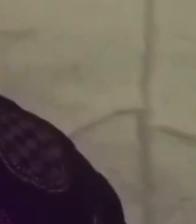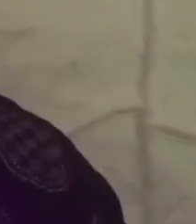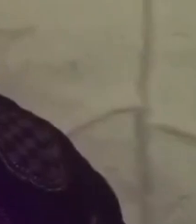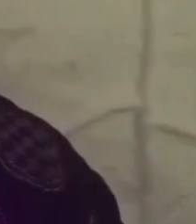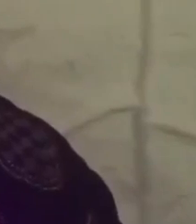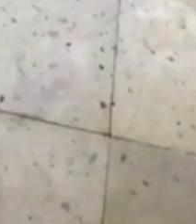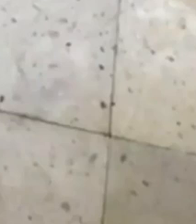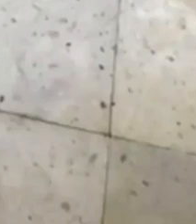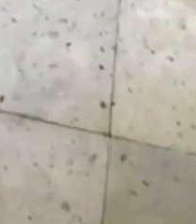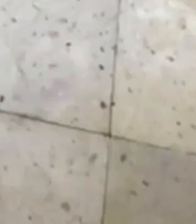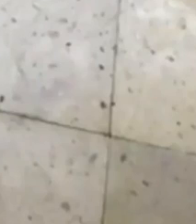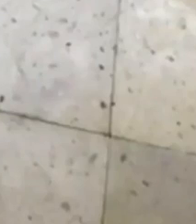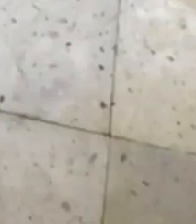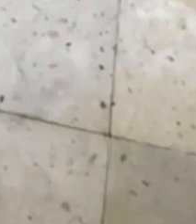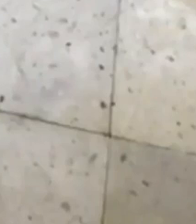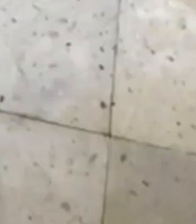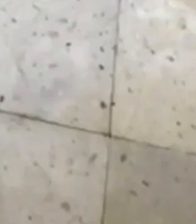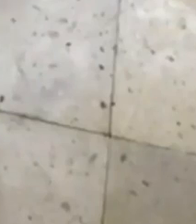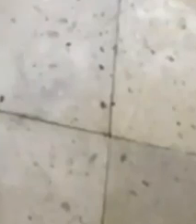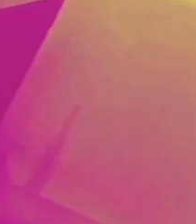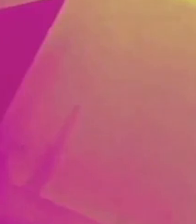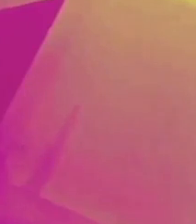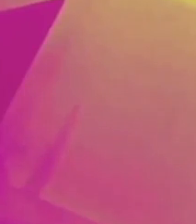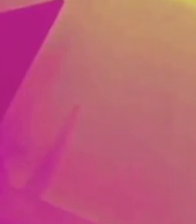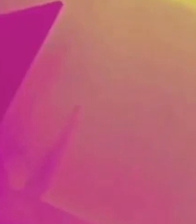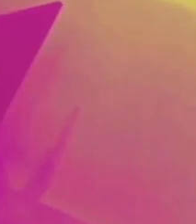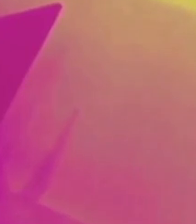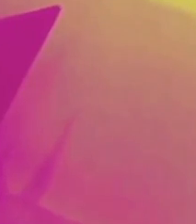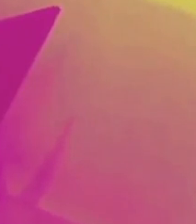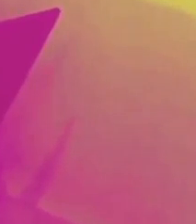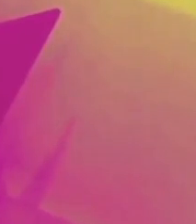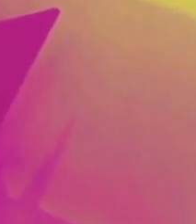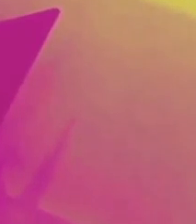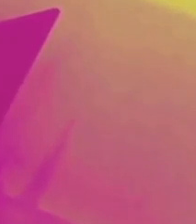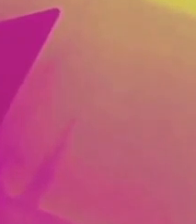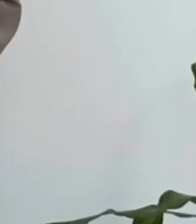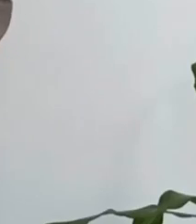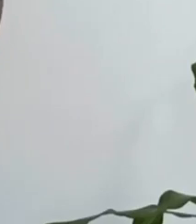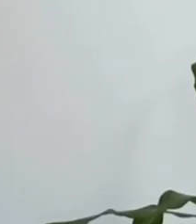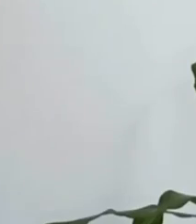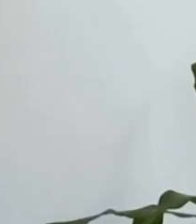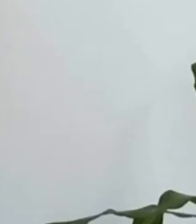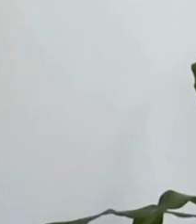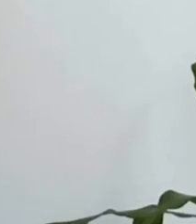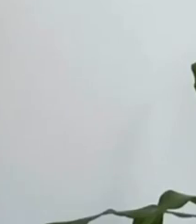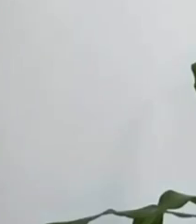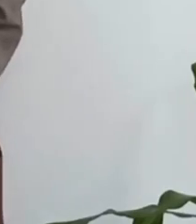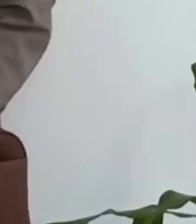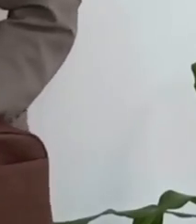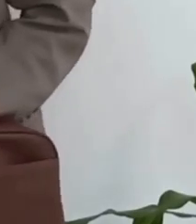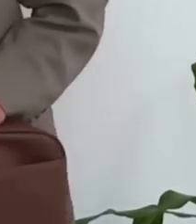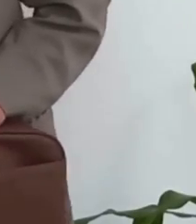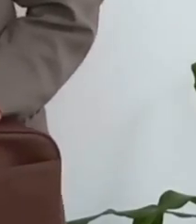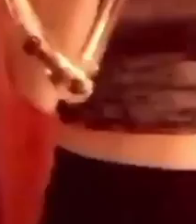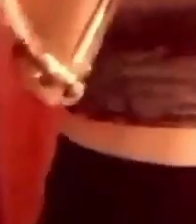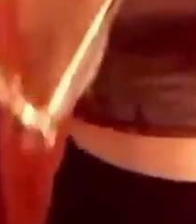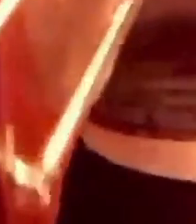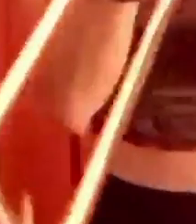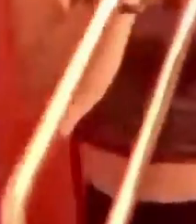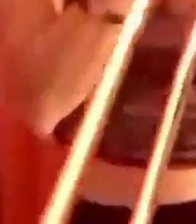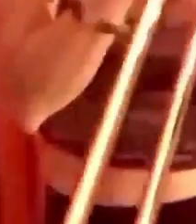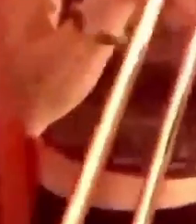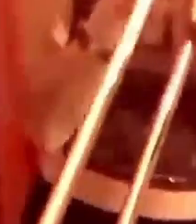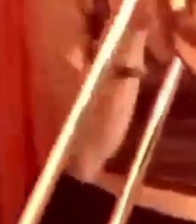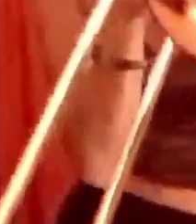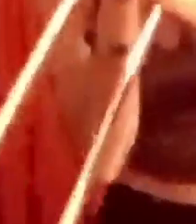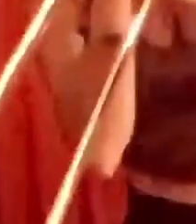irreverente y crítica que reúne a los y las mejores exponentes de cabaret en México. No se la pierdan todos los días a